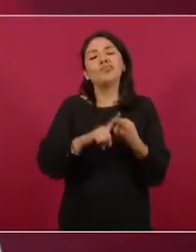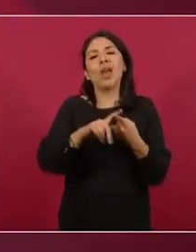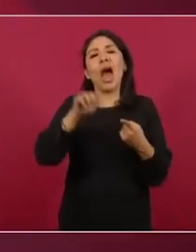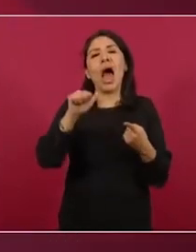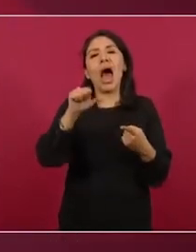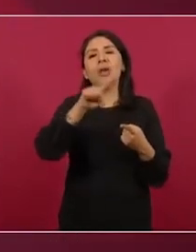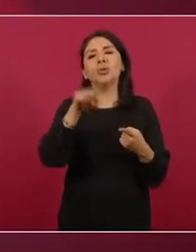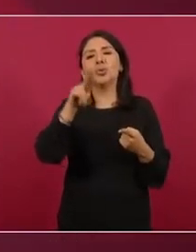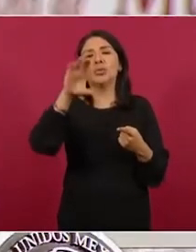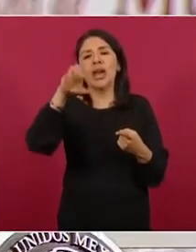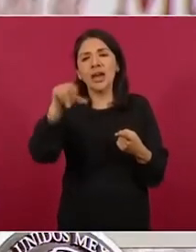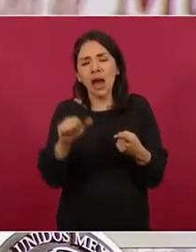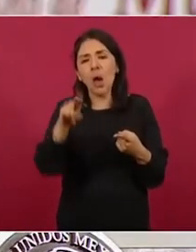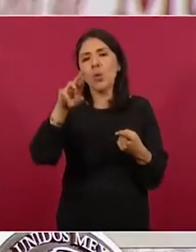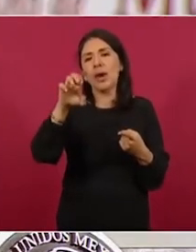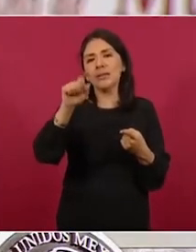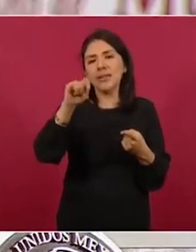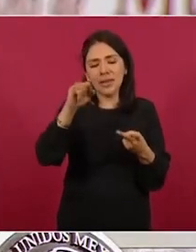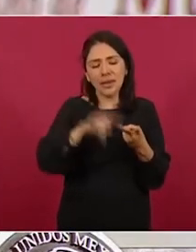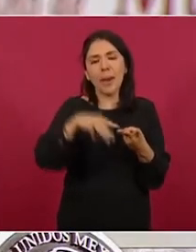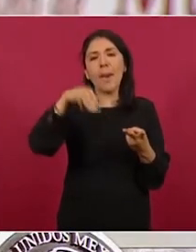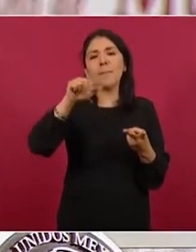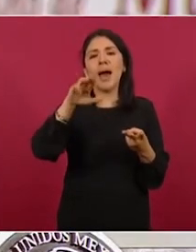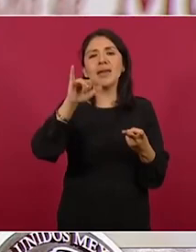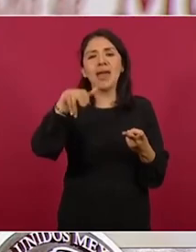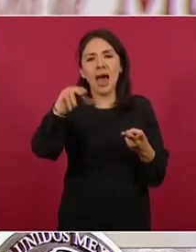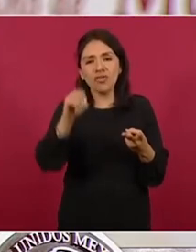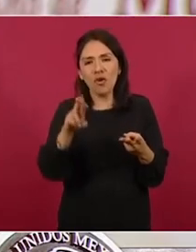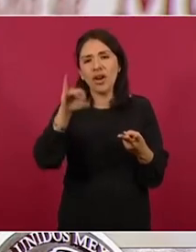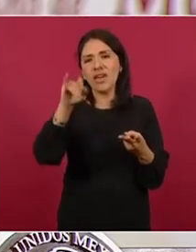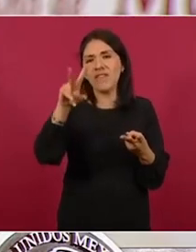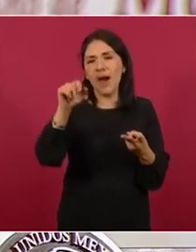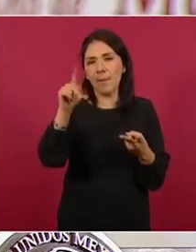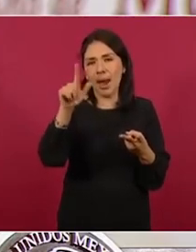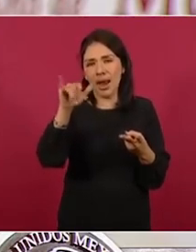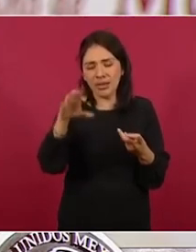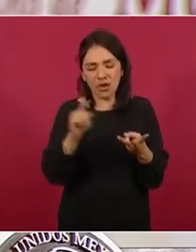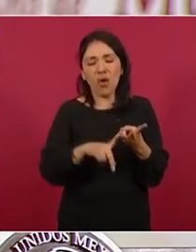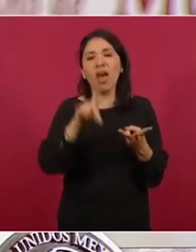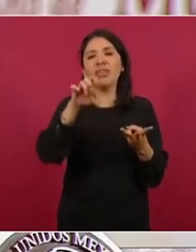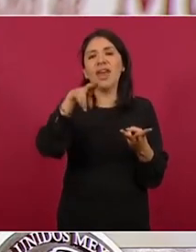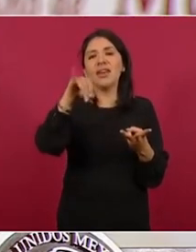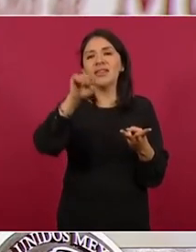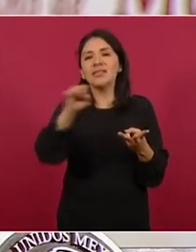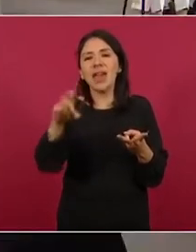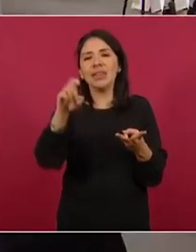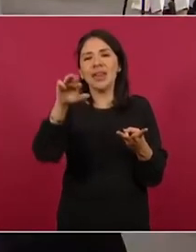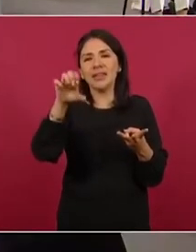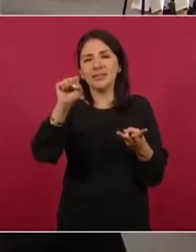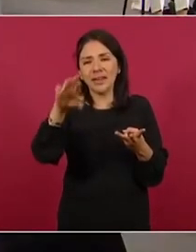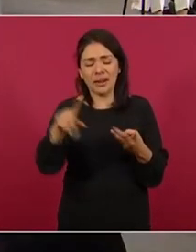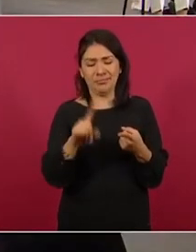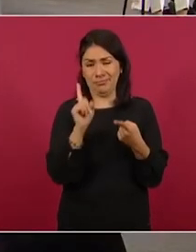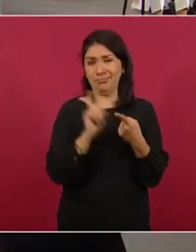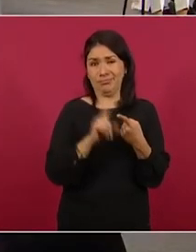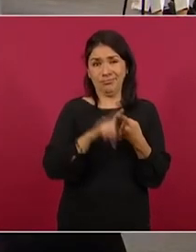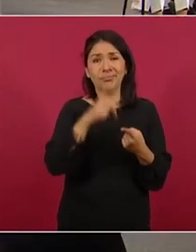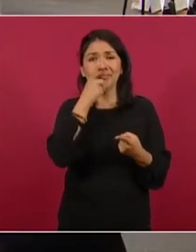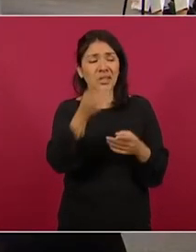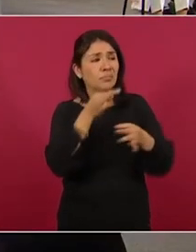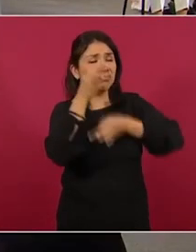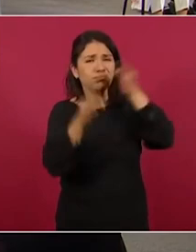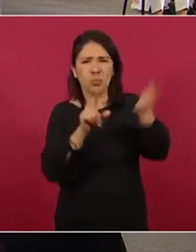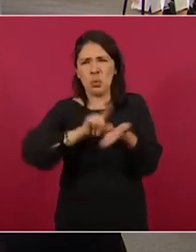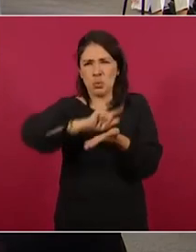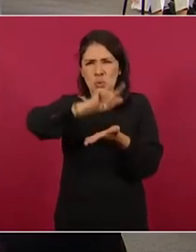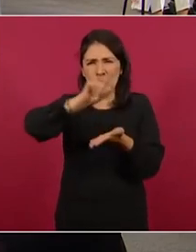Mariano Rivapalacio y por supuesto no podía faltar Denise Dresser La periodista Azucena Oresti publicó el siguiente